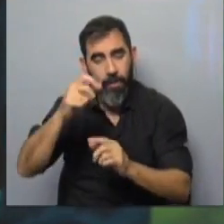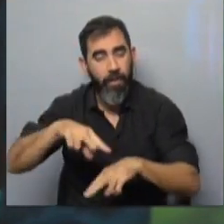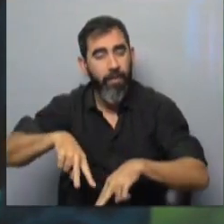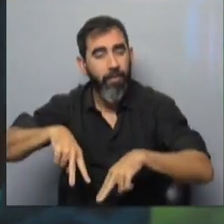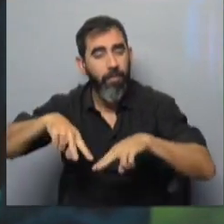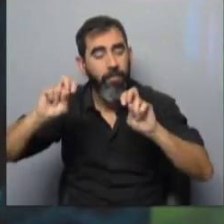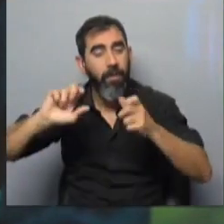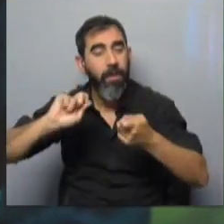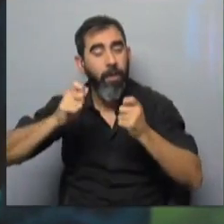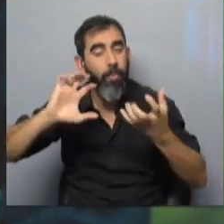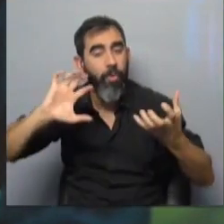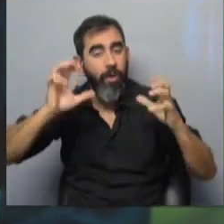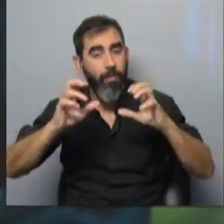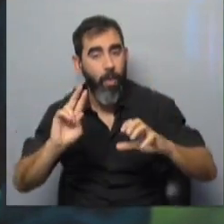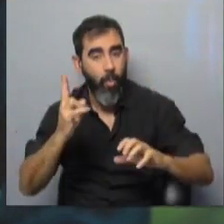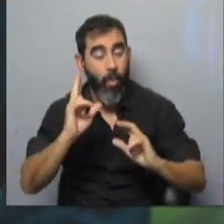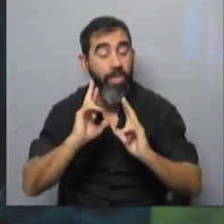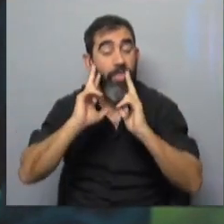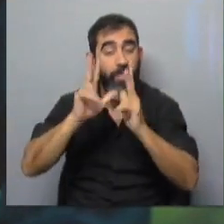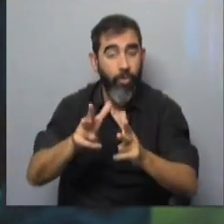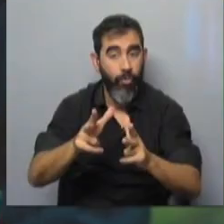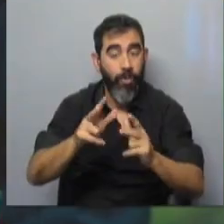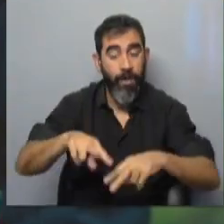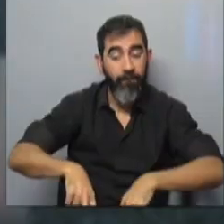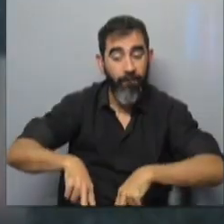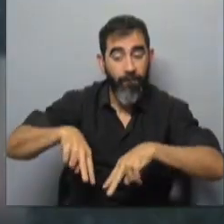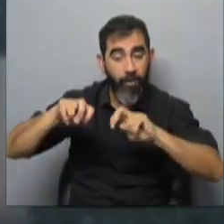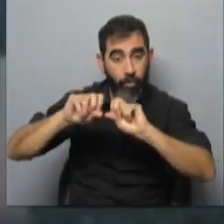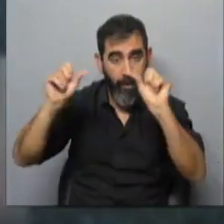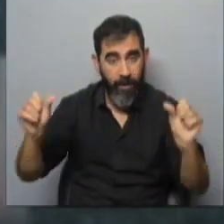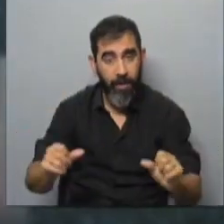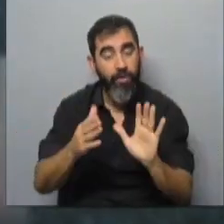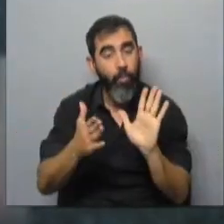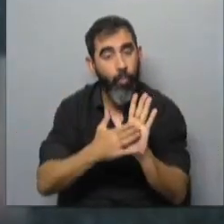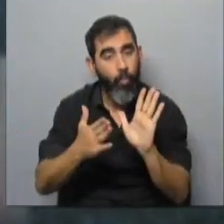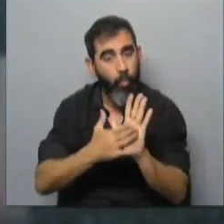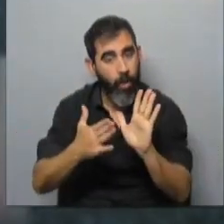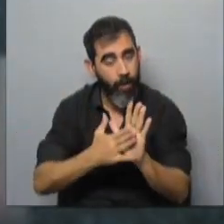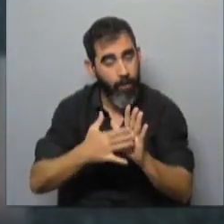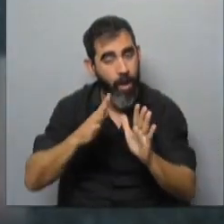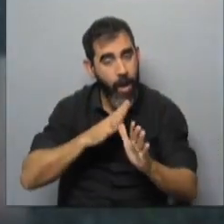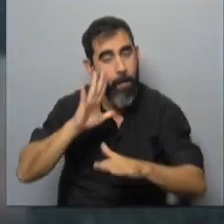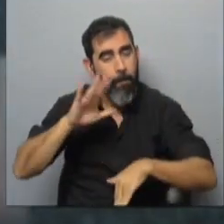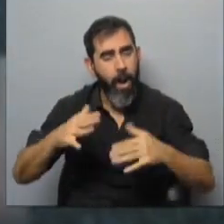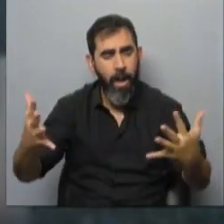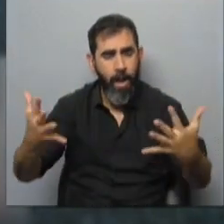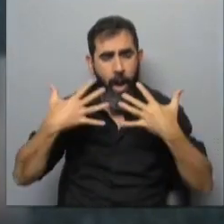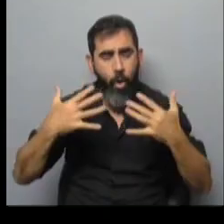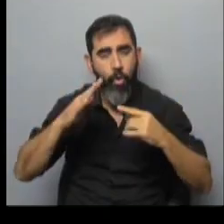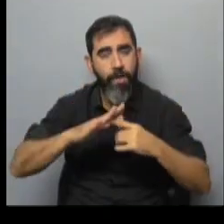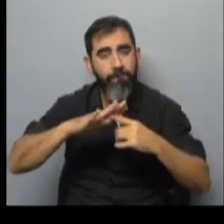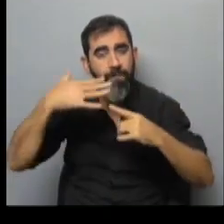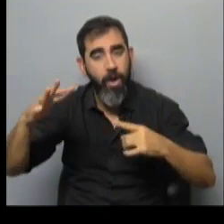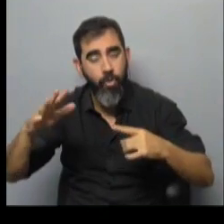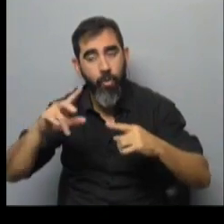efectos del cambio climático acá en nuestro país y sostuvo que estudios que están realizando demuestran que cada vez hay más olas de calor en invierno